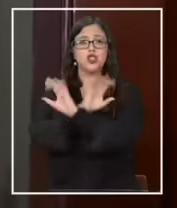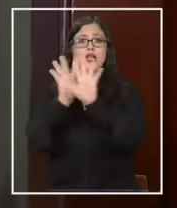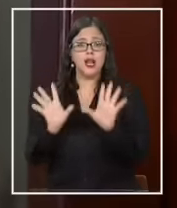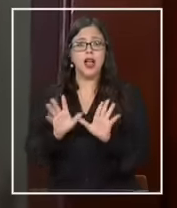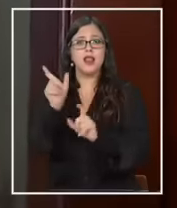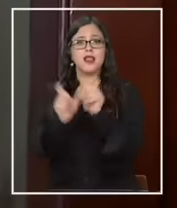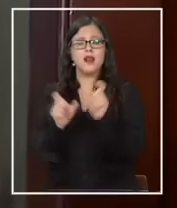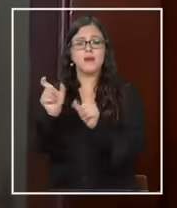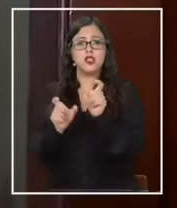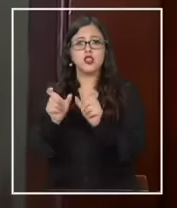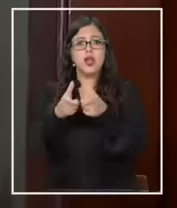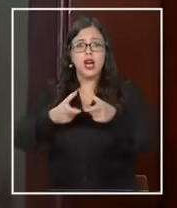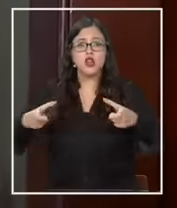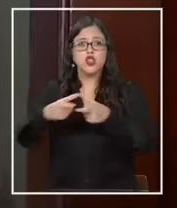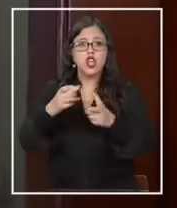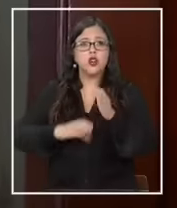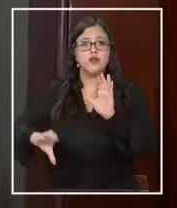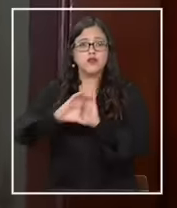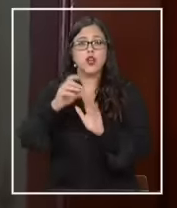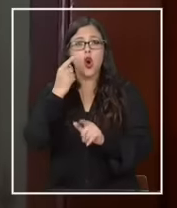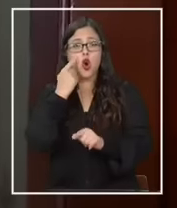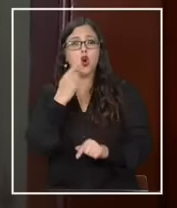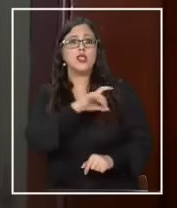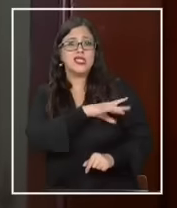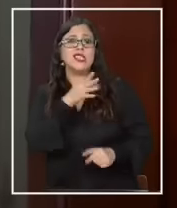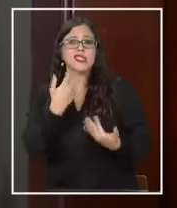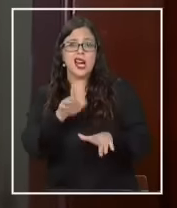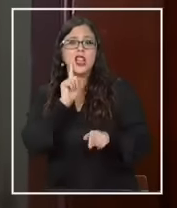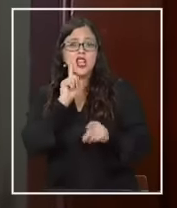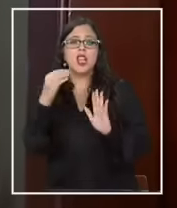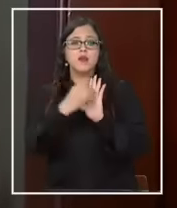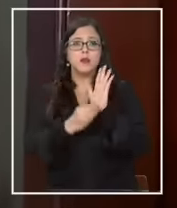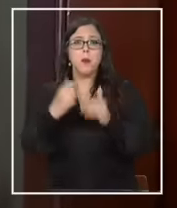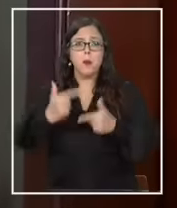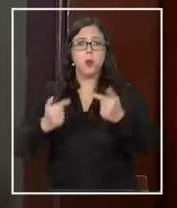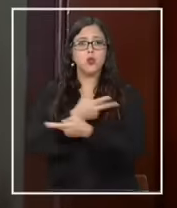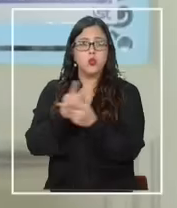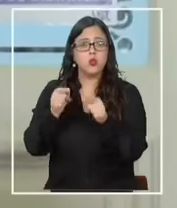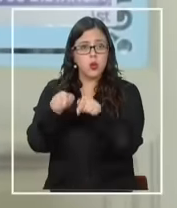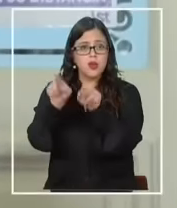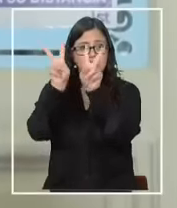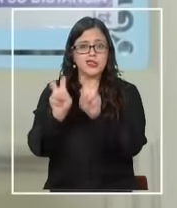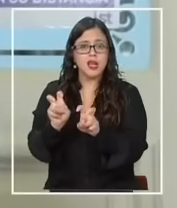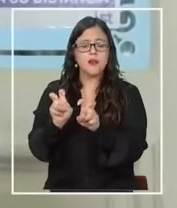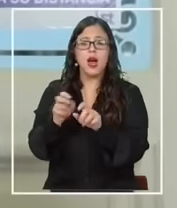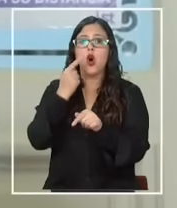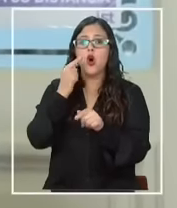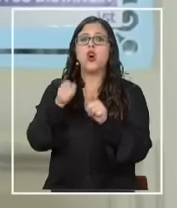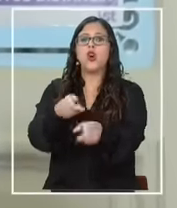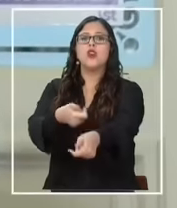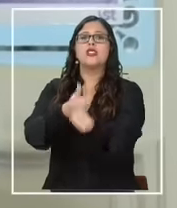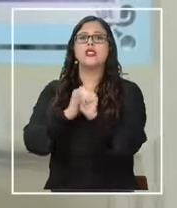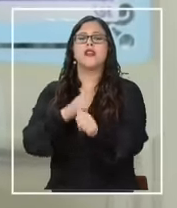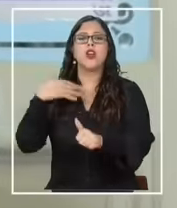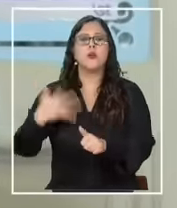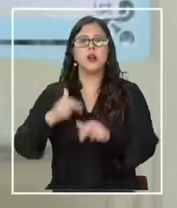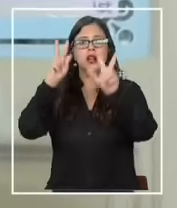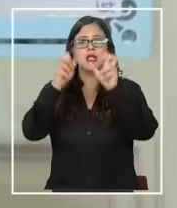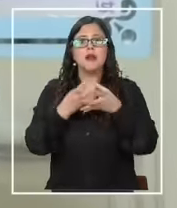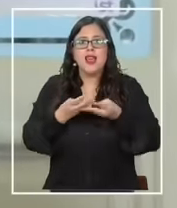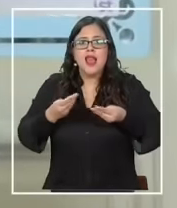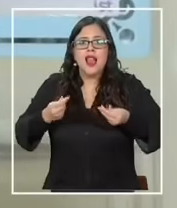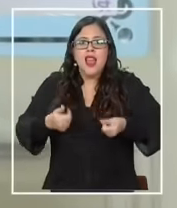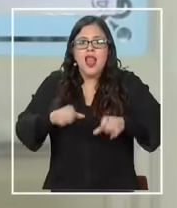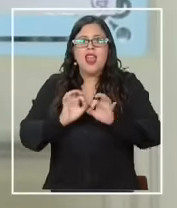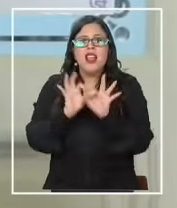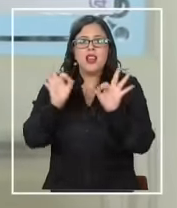de los consejeros en el sentido que Chile ya tiene políticas públicas en ese sentido. Vemos que tenemos un desafío gigantesco en materia de calidad de la